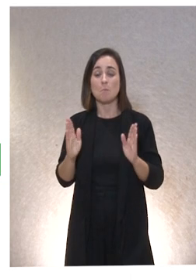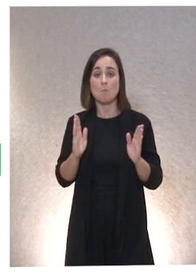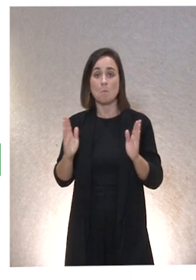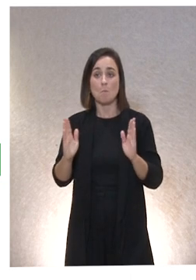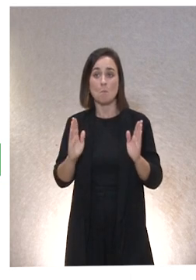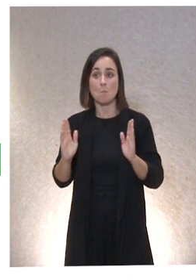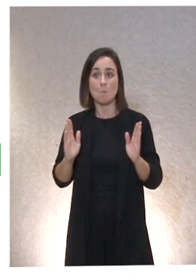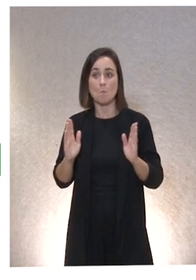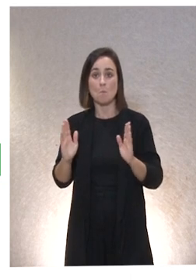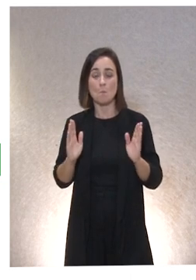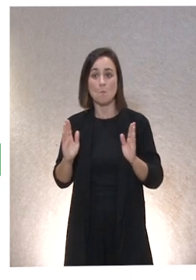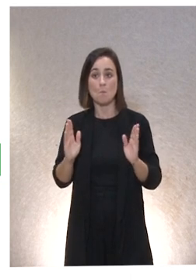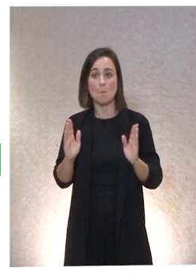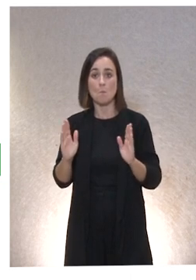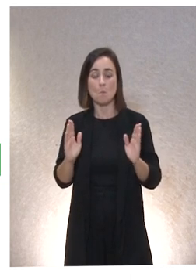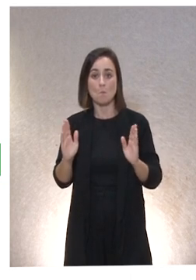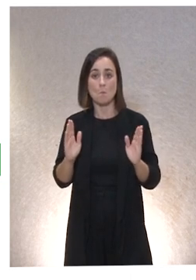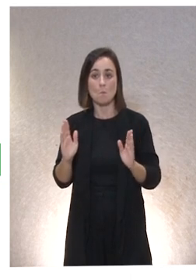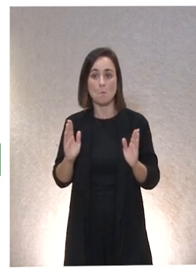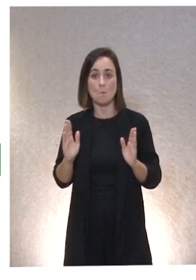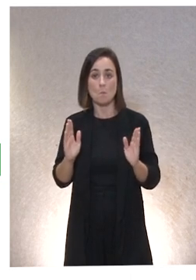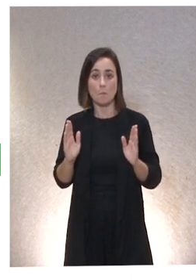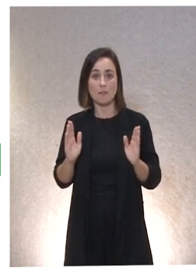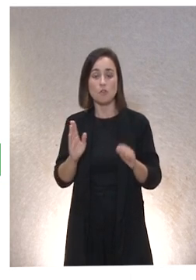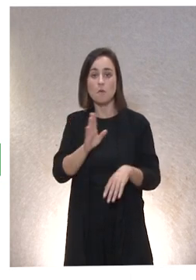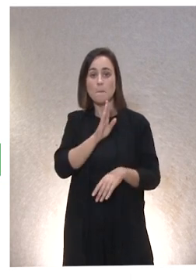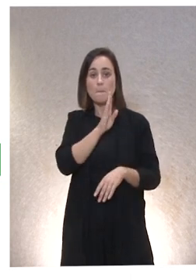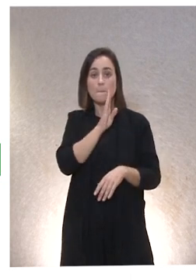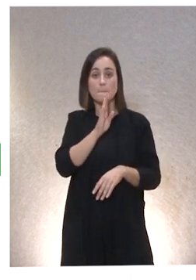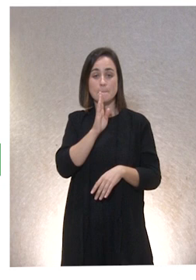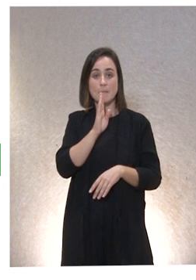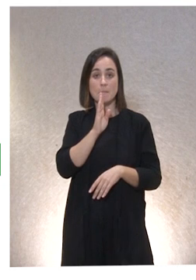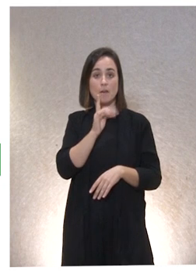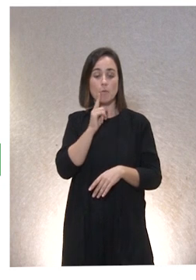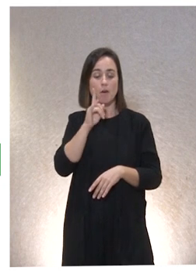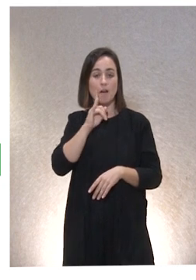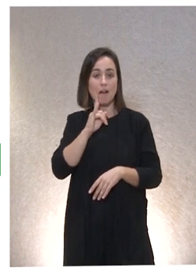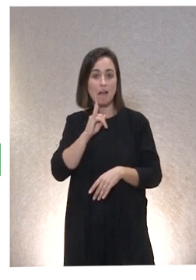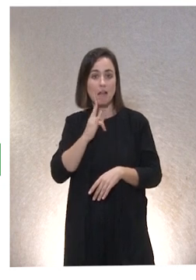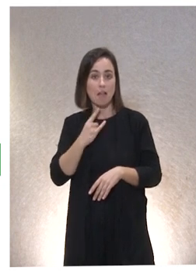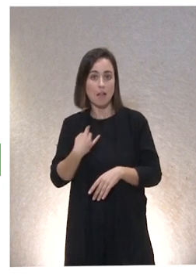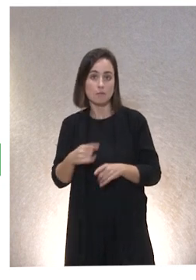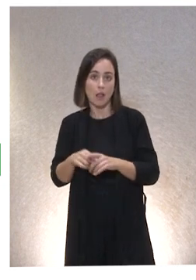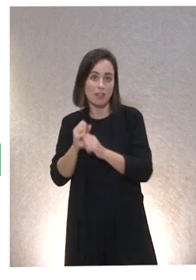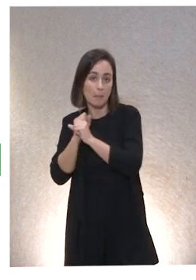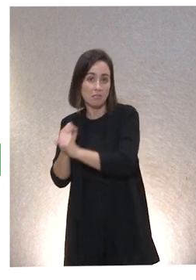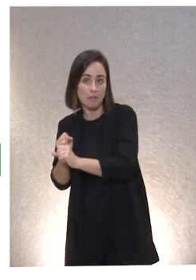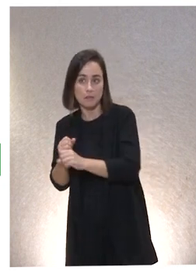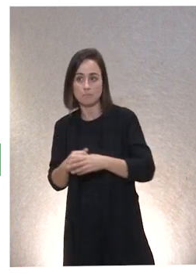Pero su madre a su vez se ha hecho dependiente de él. En segundo rasgo,